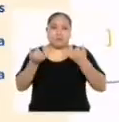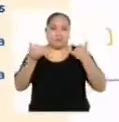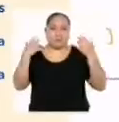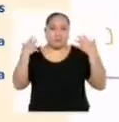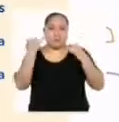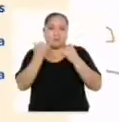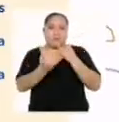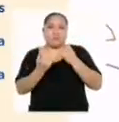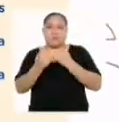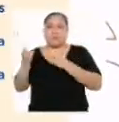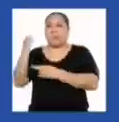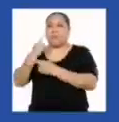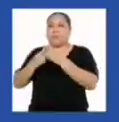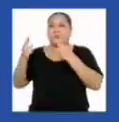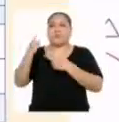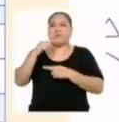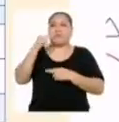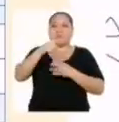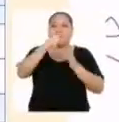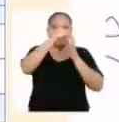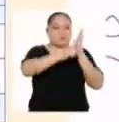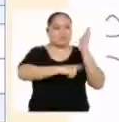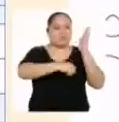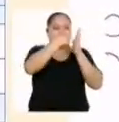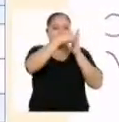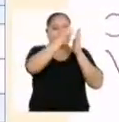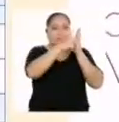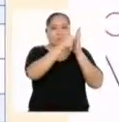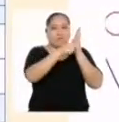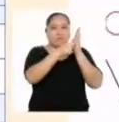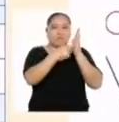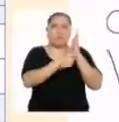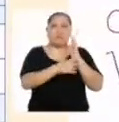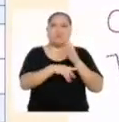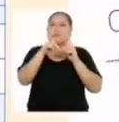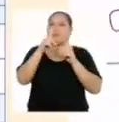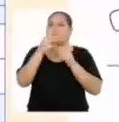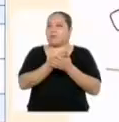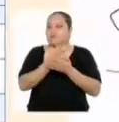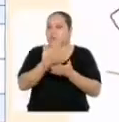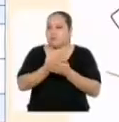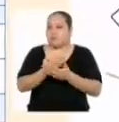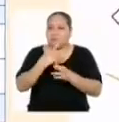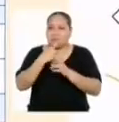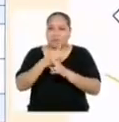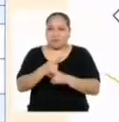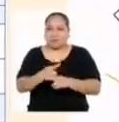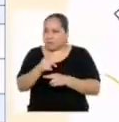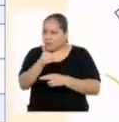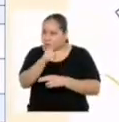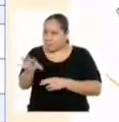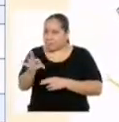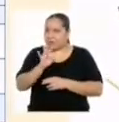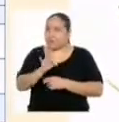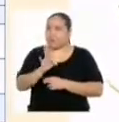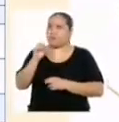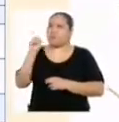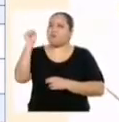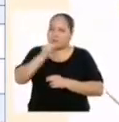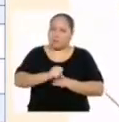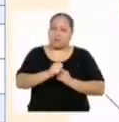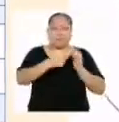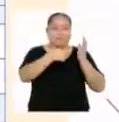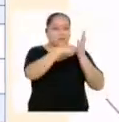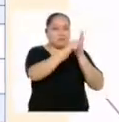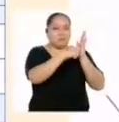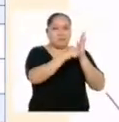cerrar, volvamos a nuestra lista de cotejos y preguntémonos, ¿comprueba el resultado obtenido? La verdad es